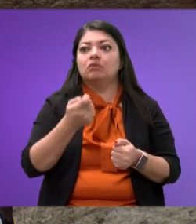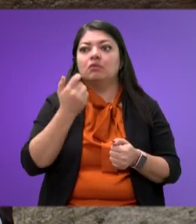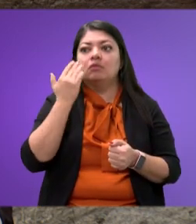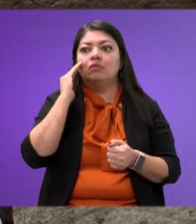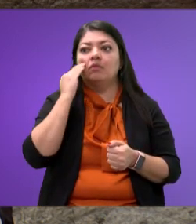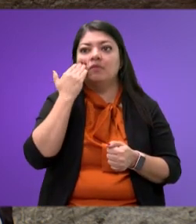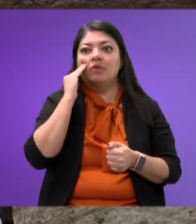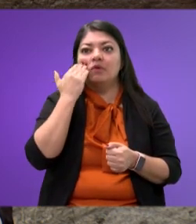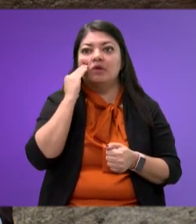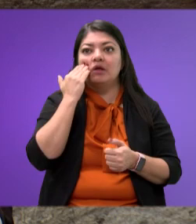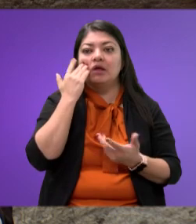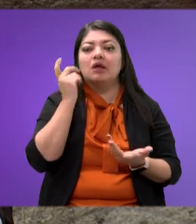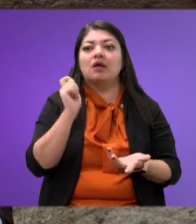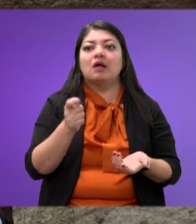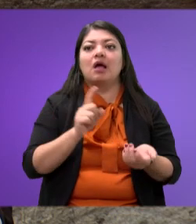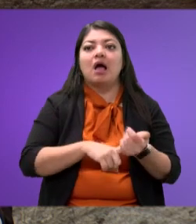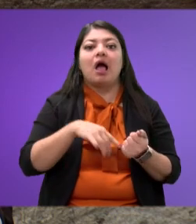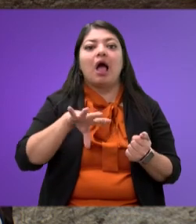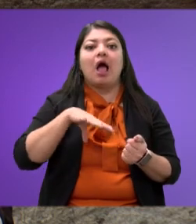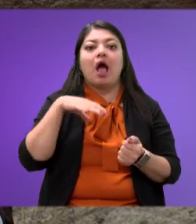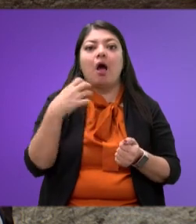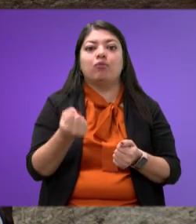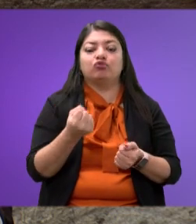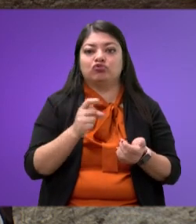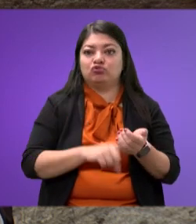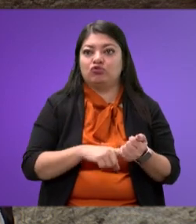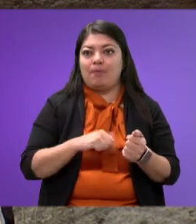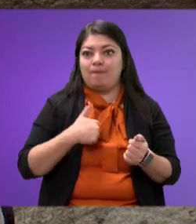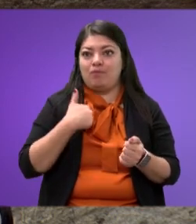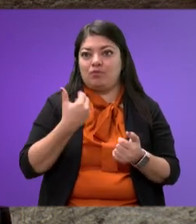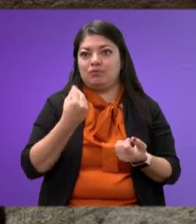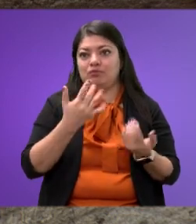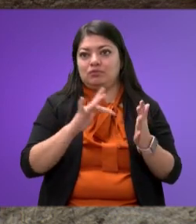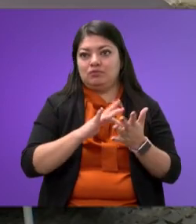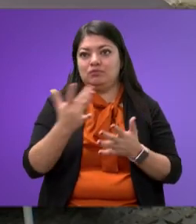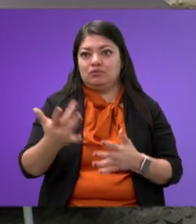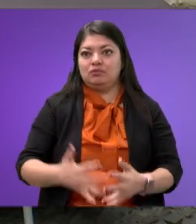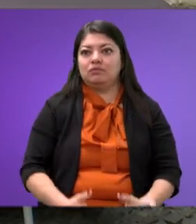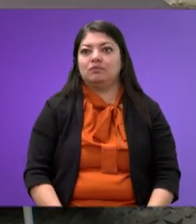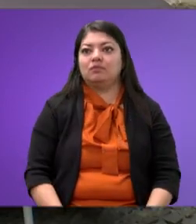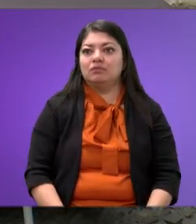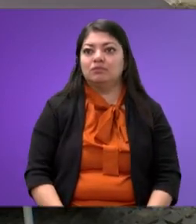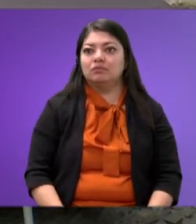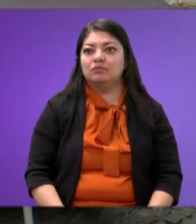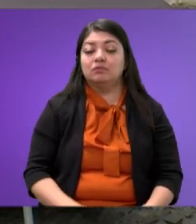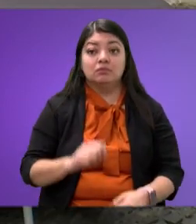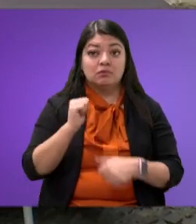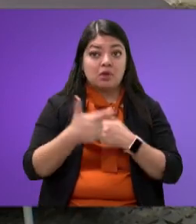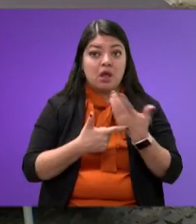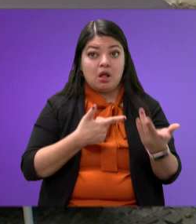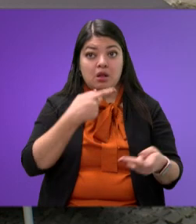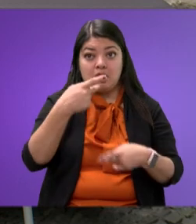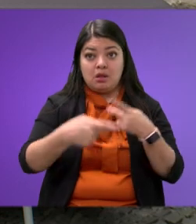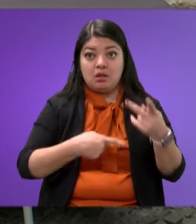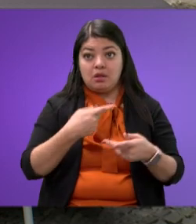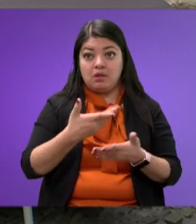se mediatiza el abuso de poder. Muchas gracias. ¿Alguien tiene alguna pregunta?